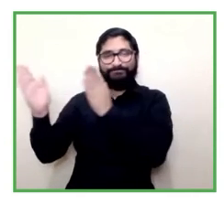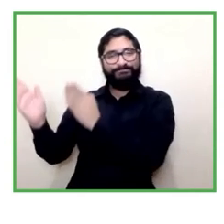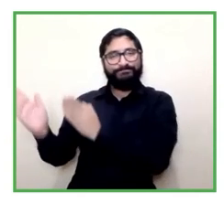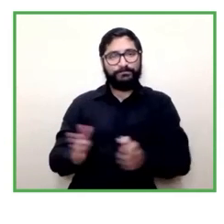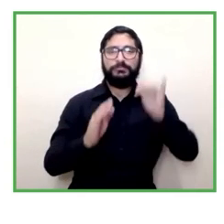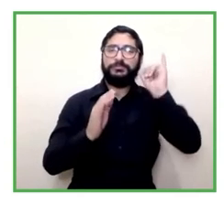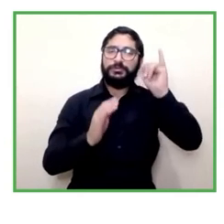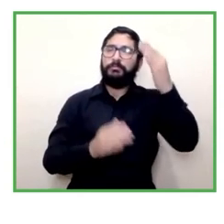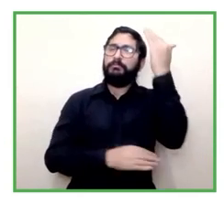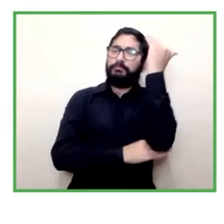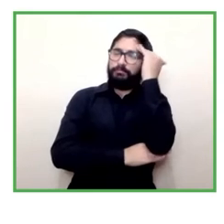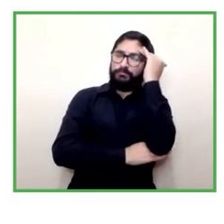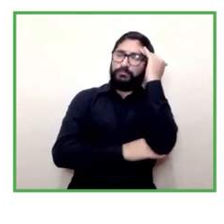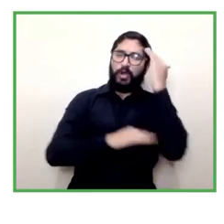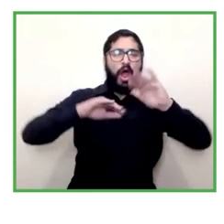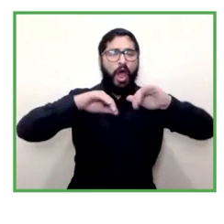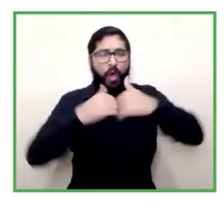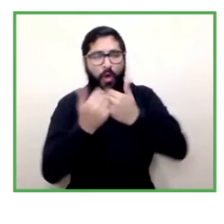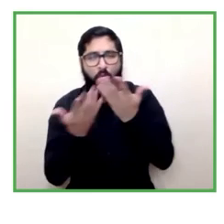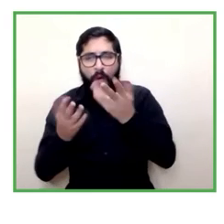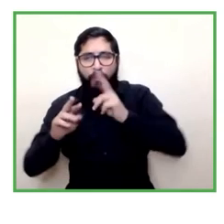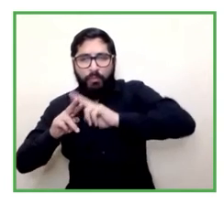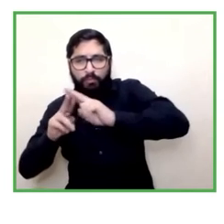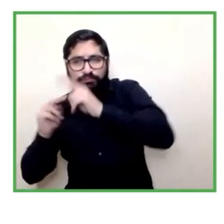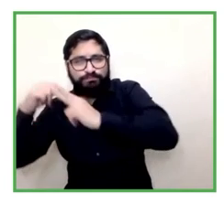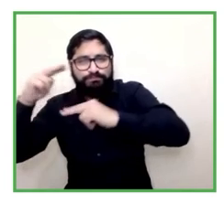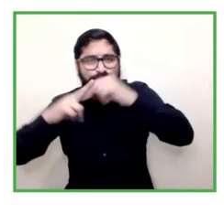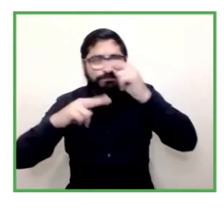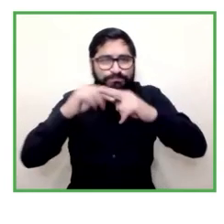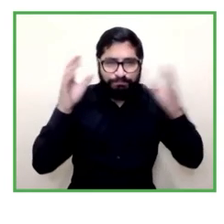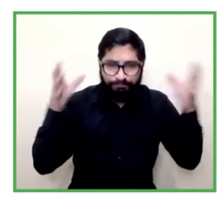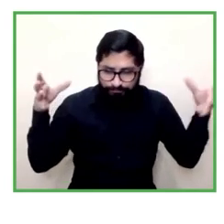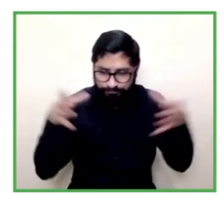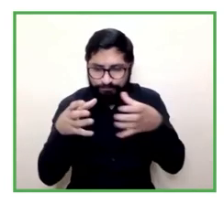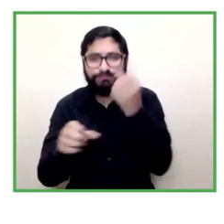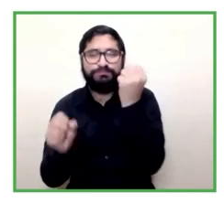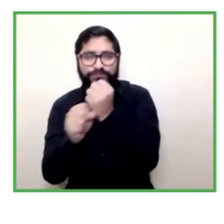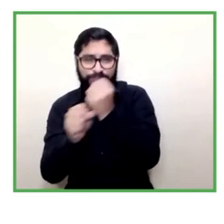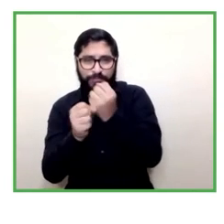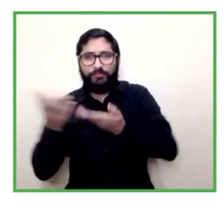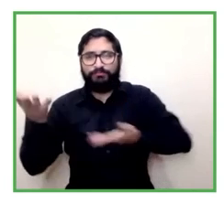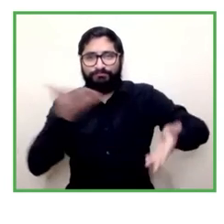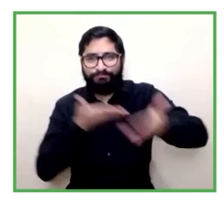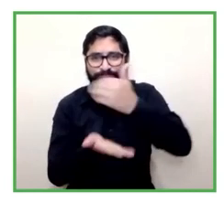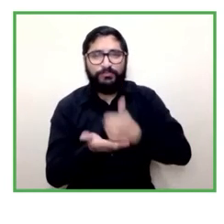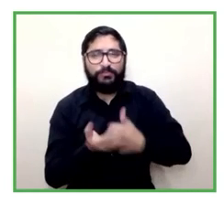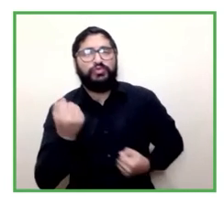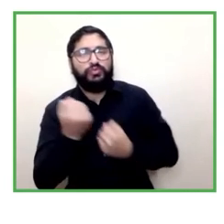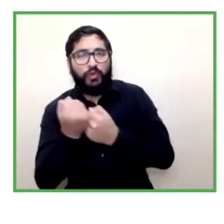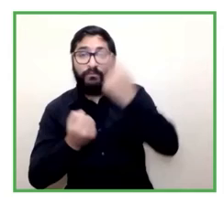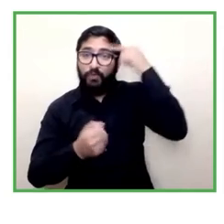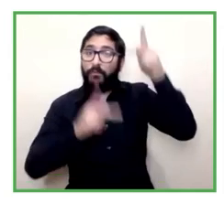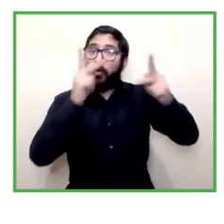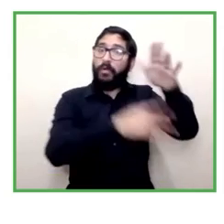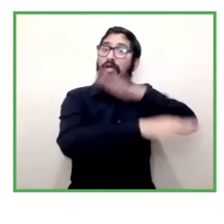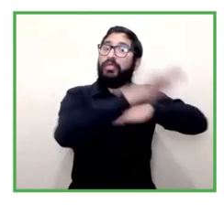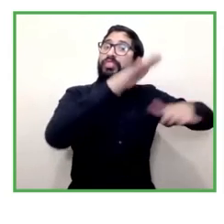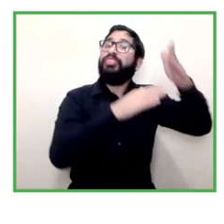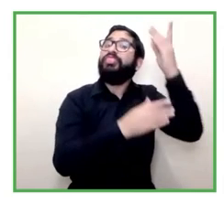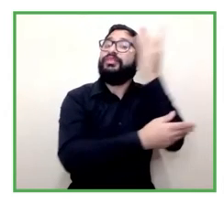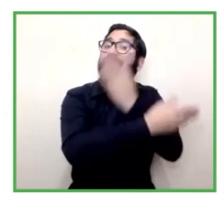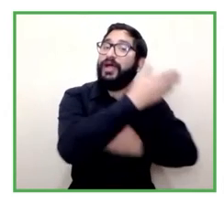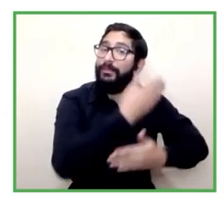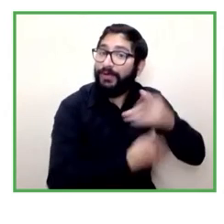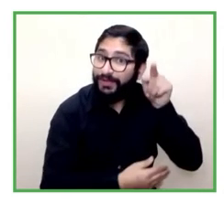también a las cooperativas que hoy día están naciendo de personas con discapacidad gracias Felipe y es interesante ese punto